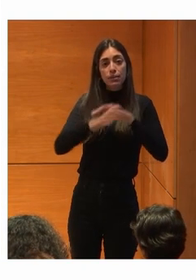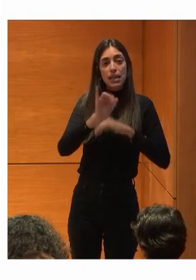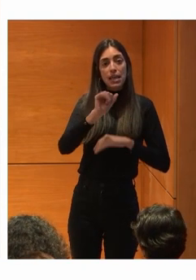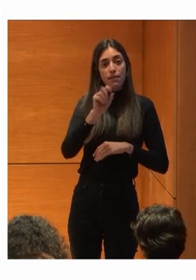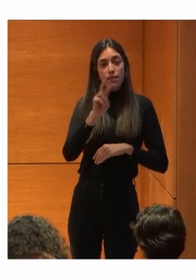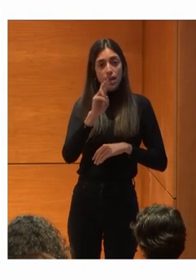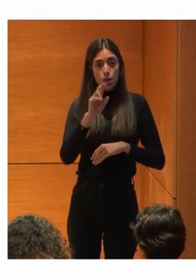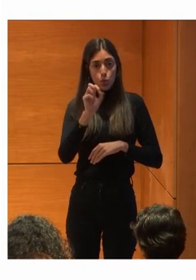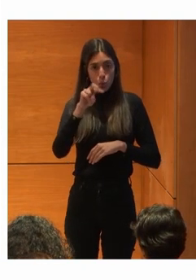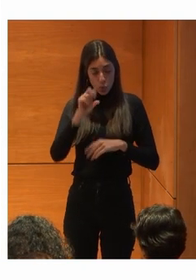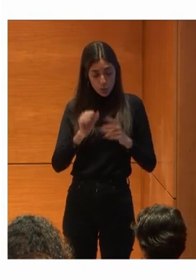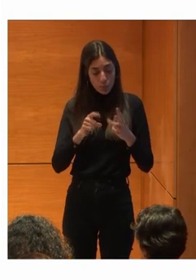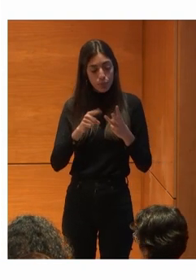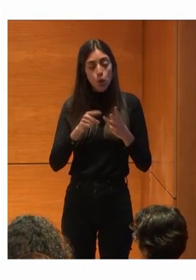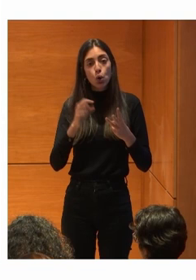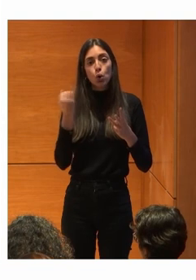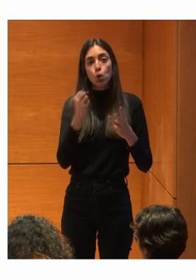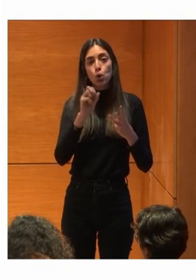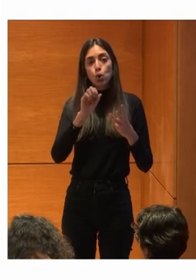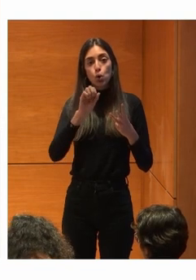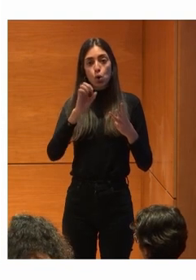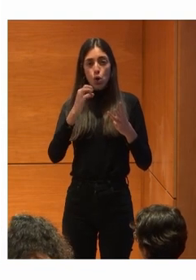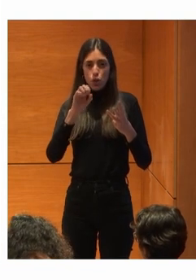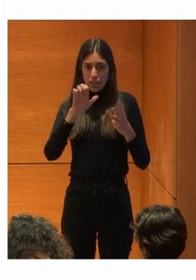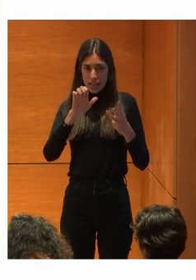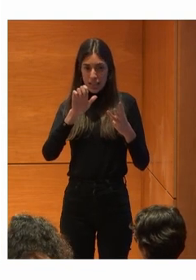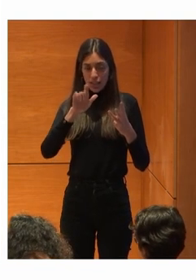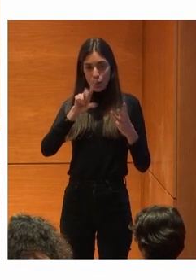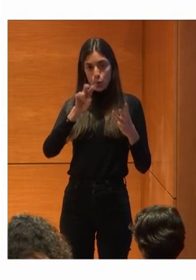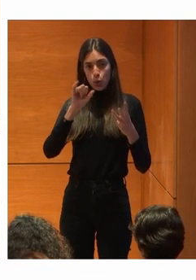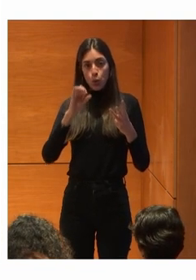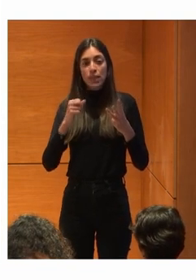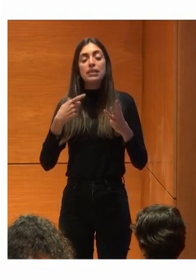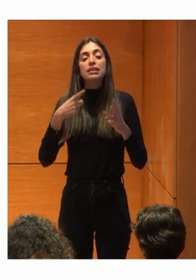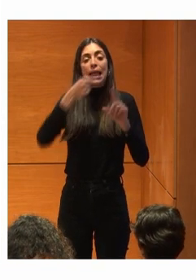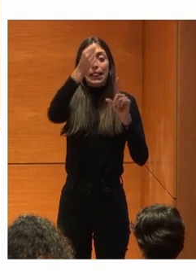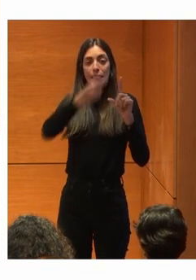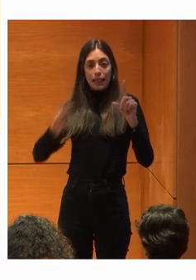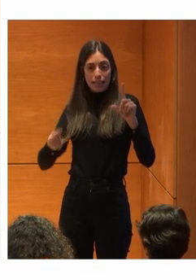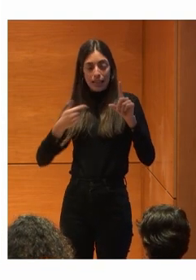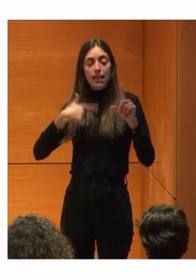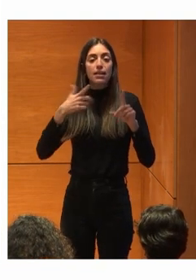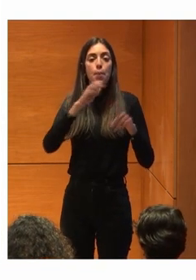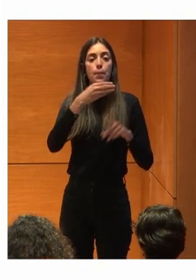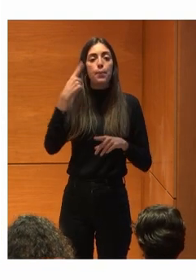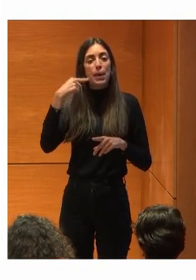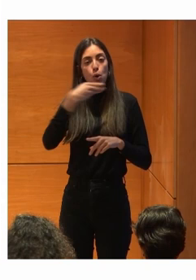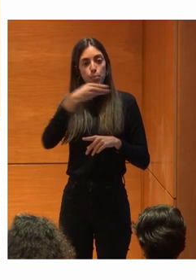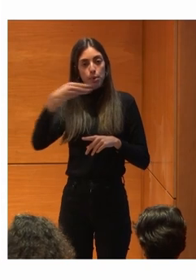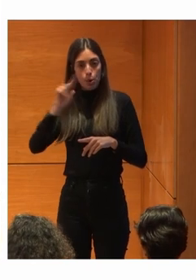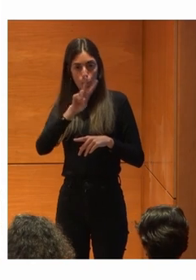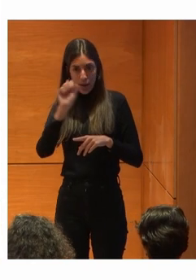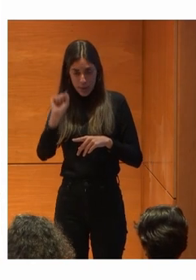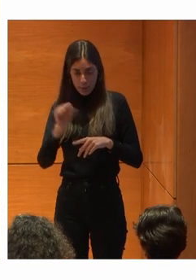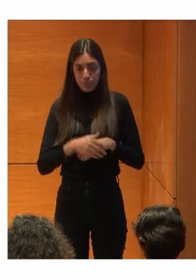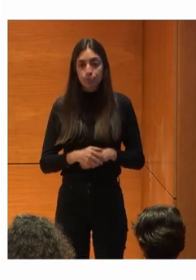Y José Luis Velázquez Es Head of Design No sé si le digo bien De BBVA ¿Vale? Bienvenidos Y bueno